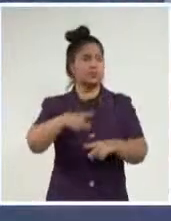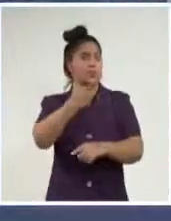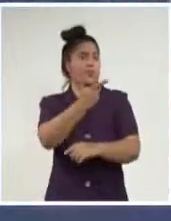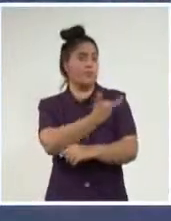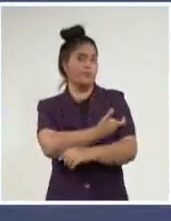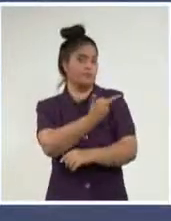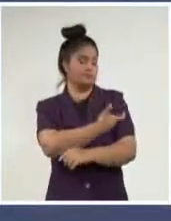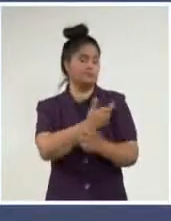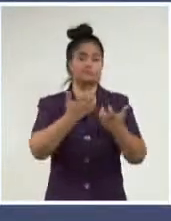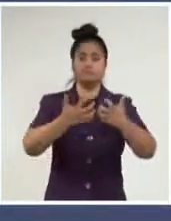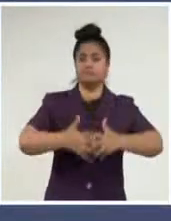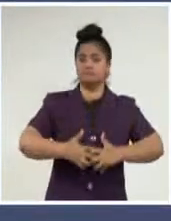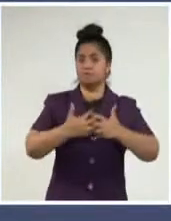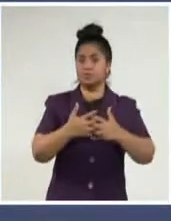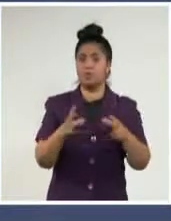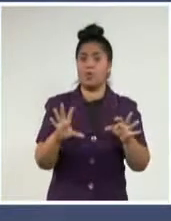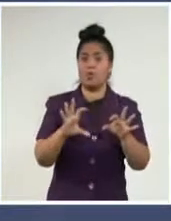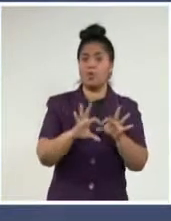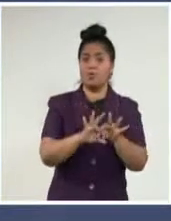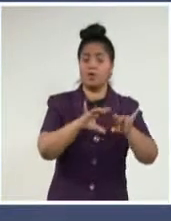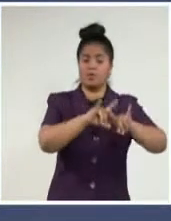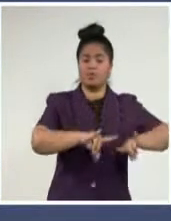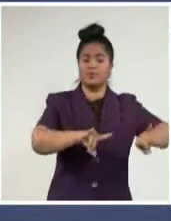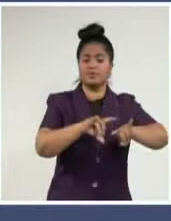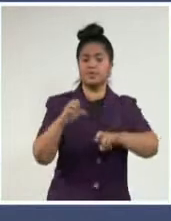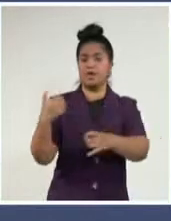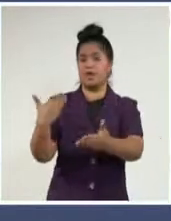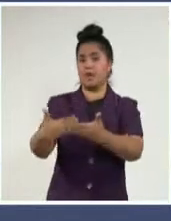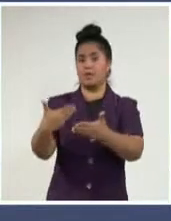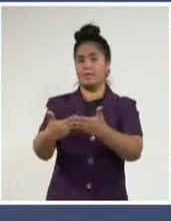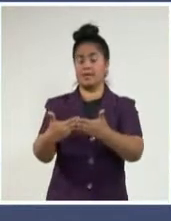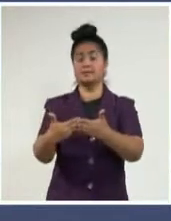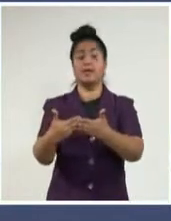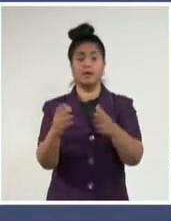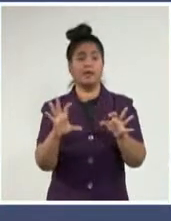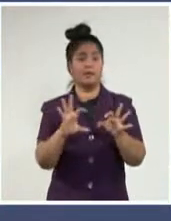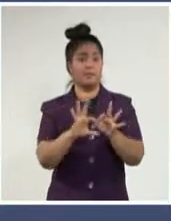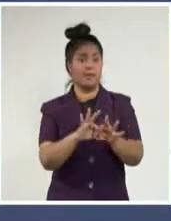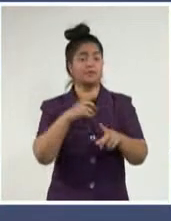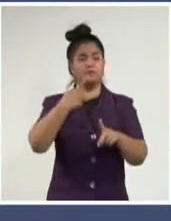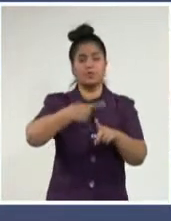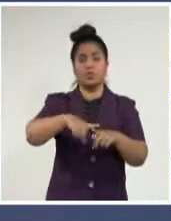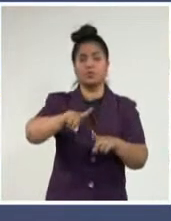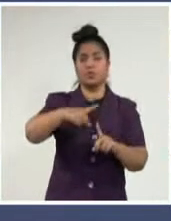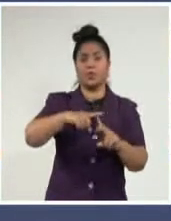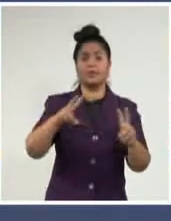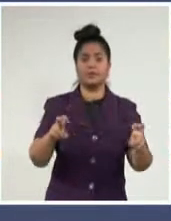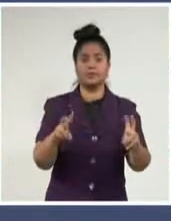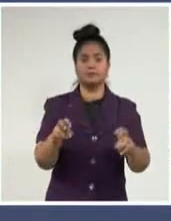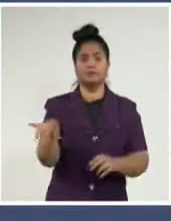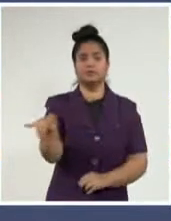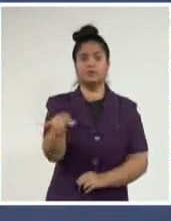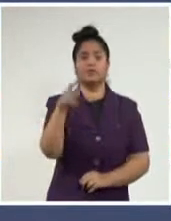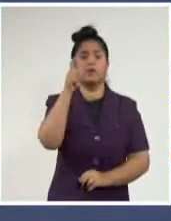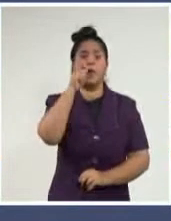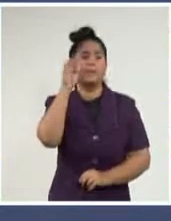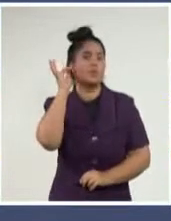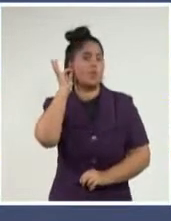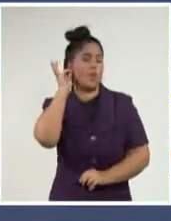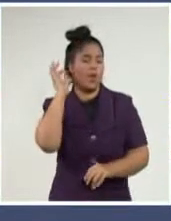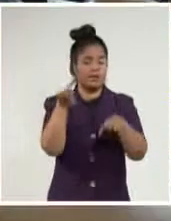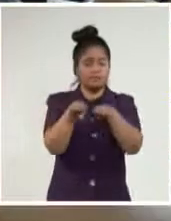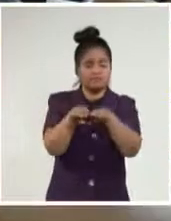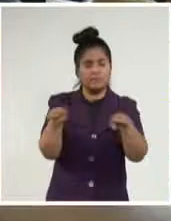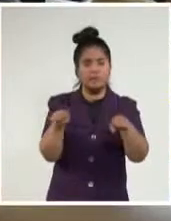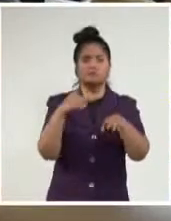universidad-empresa en los sectores estratégicos, el envejecimiento poblacional y la igualdad de género, entre otros. La cita permitirá